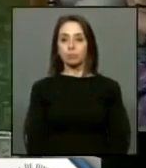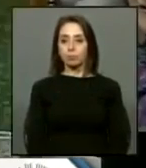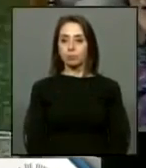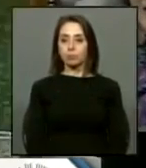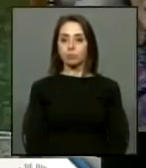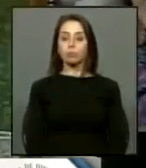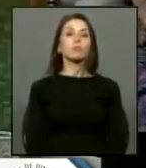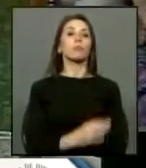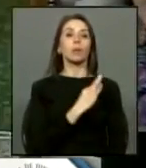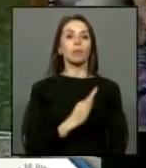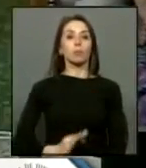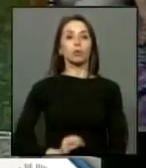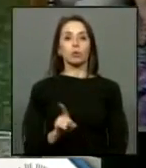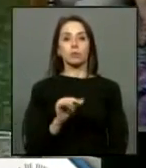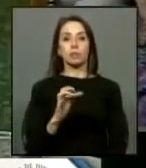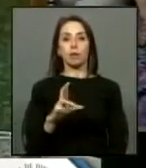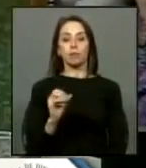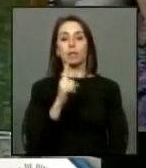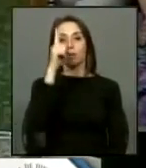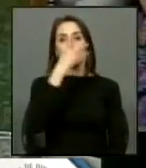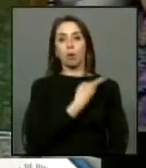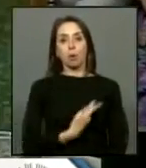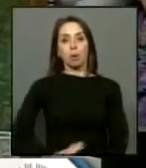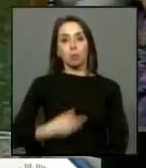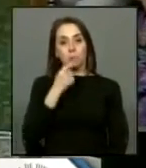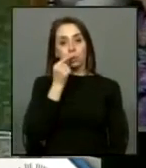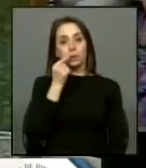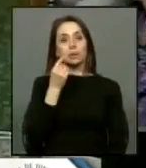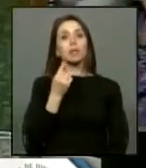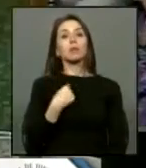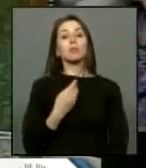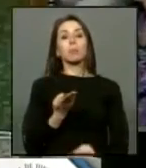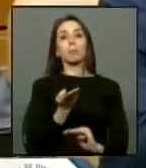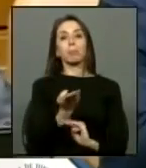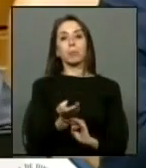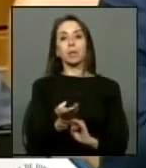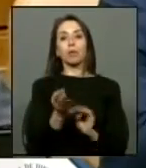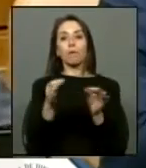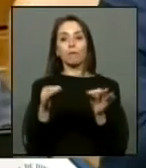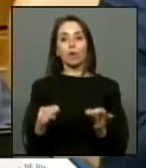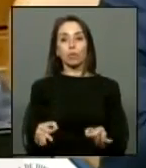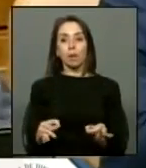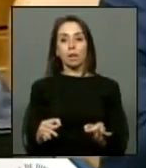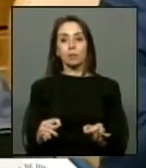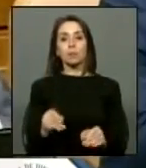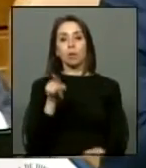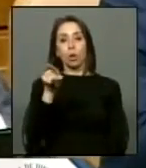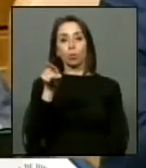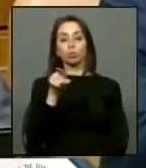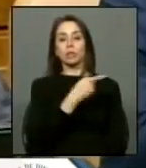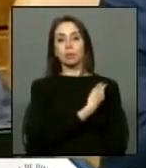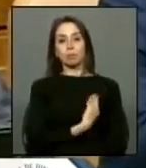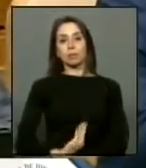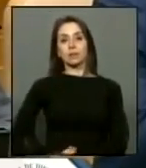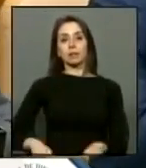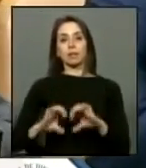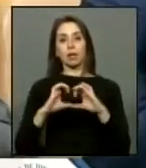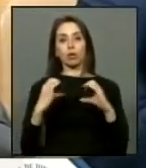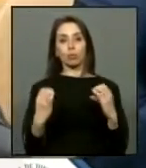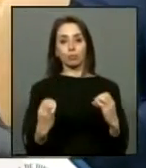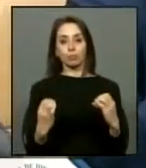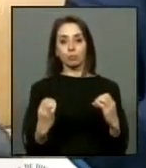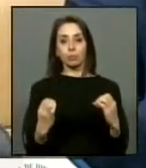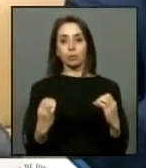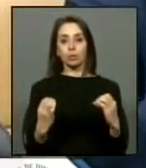diputado señor Zafirio presidente solo para solicitarle formalmente que en su calidad de presidente de la corporación